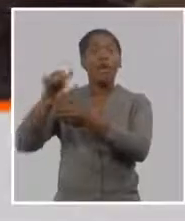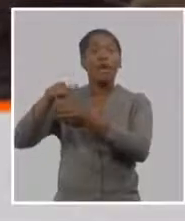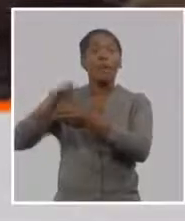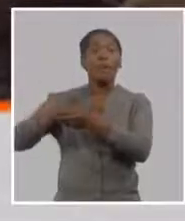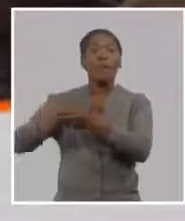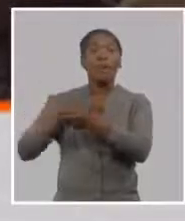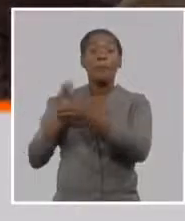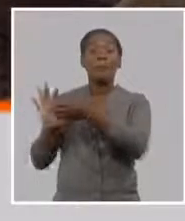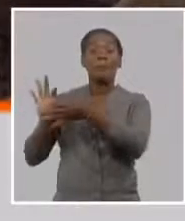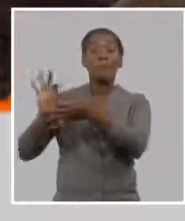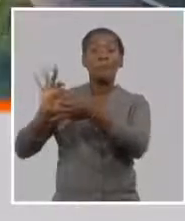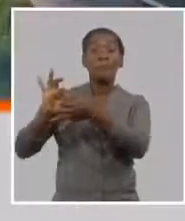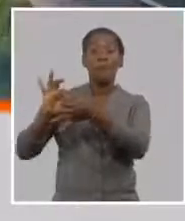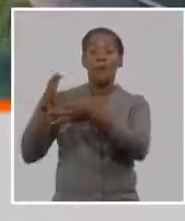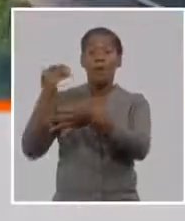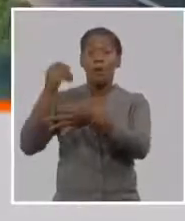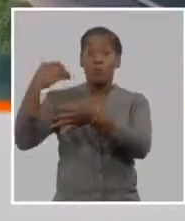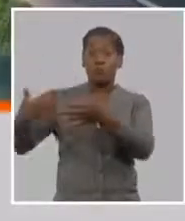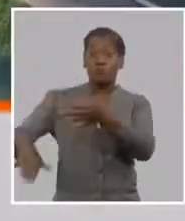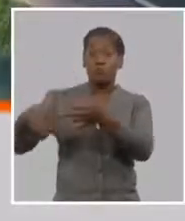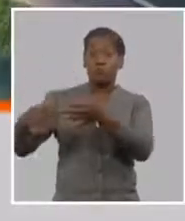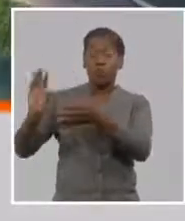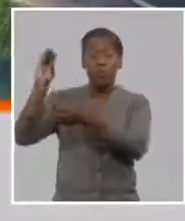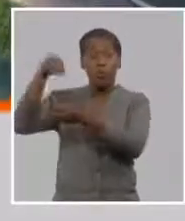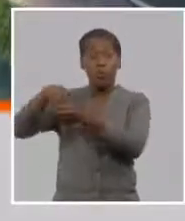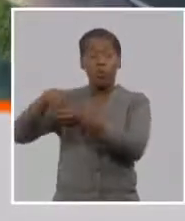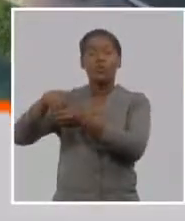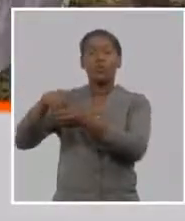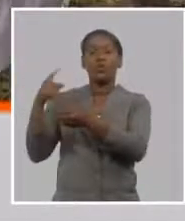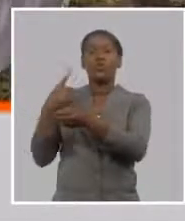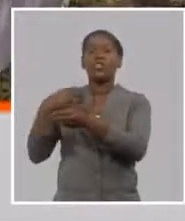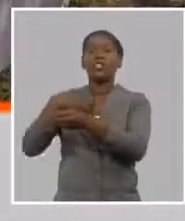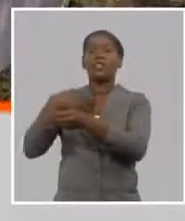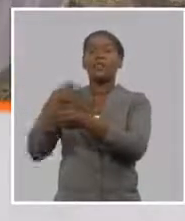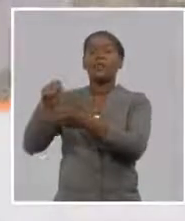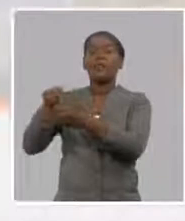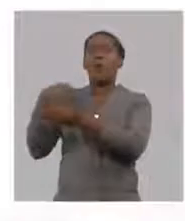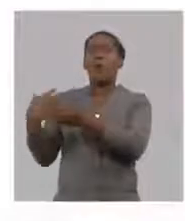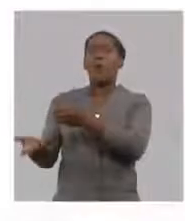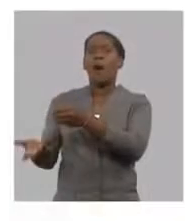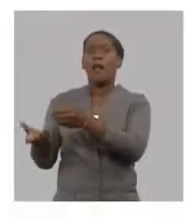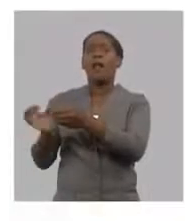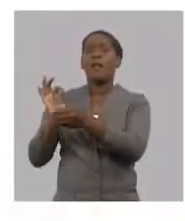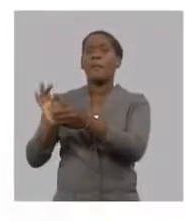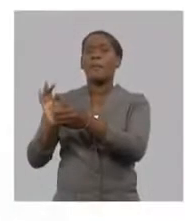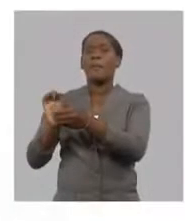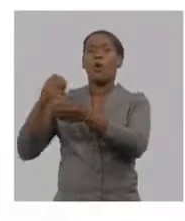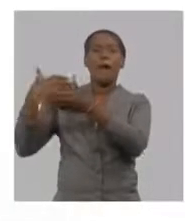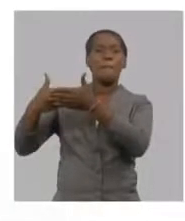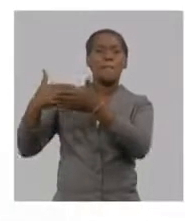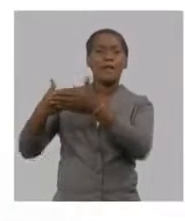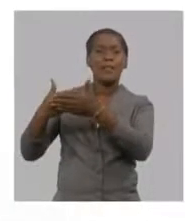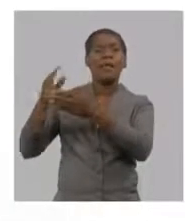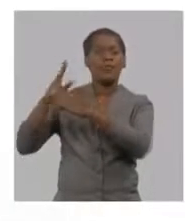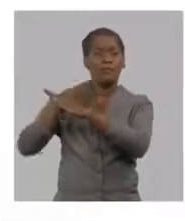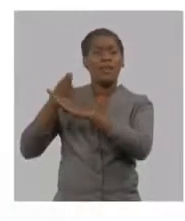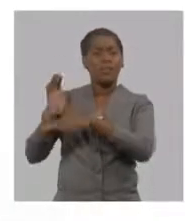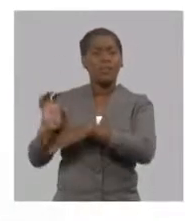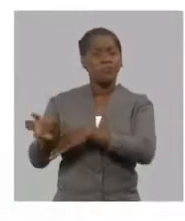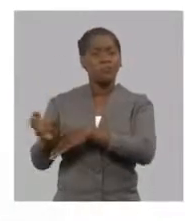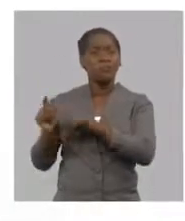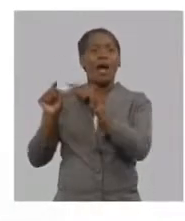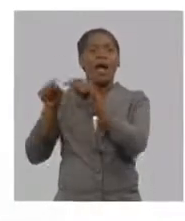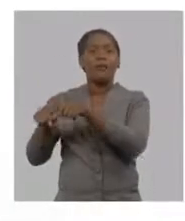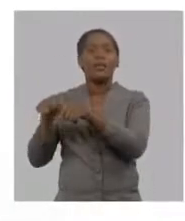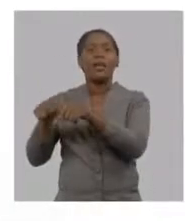teníamos colocado en el propio bandero y en otros bancos comerciales pues